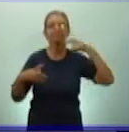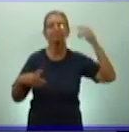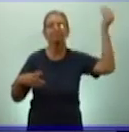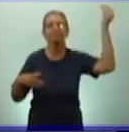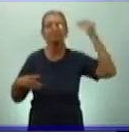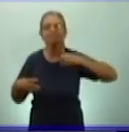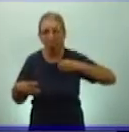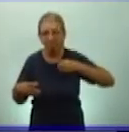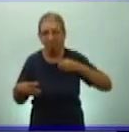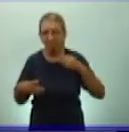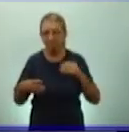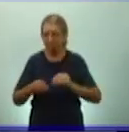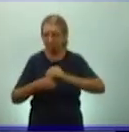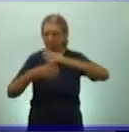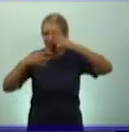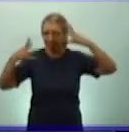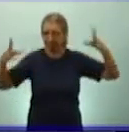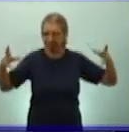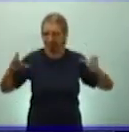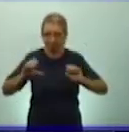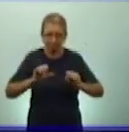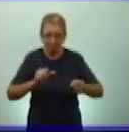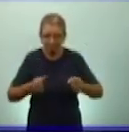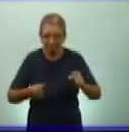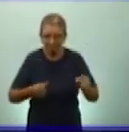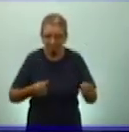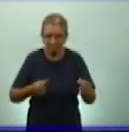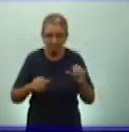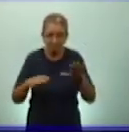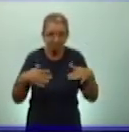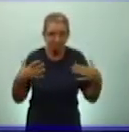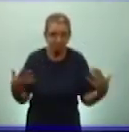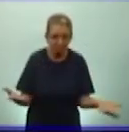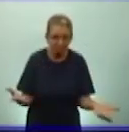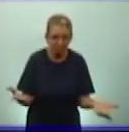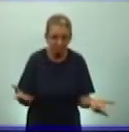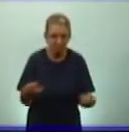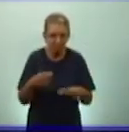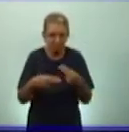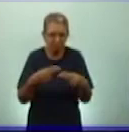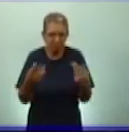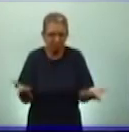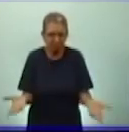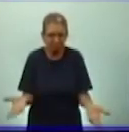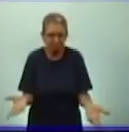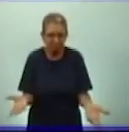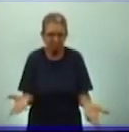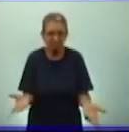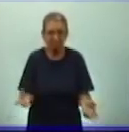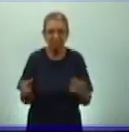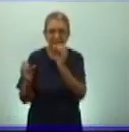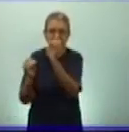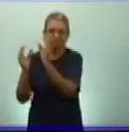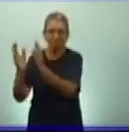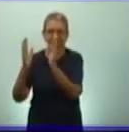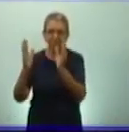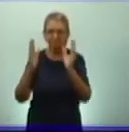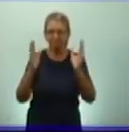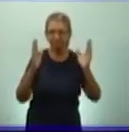dominó una enorme región, empleando una herramienta fundamental, la organización.